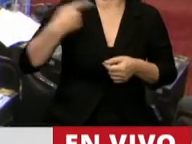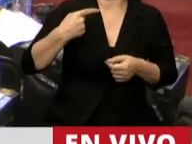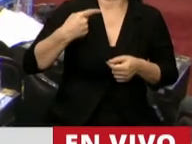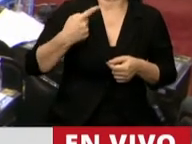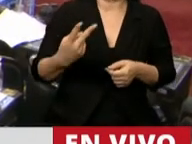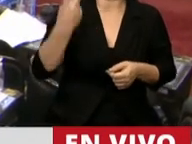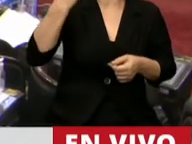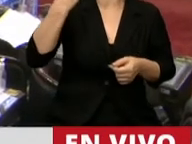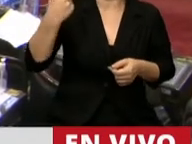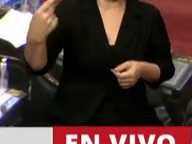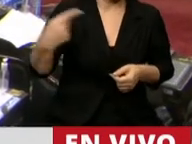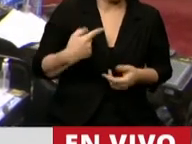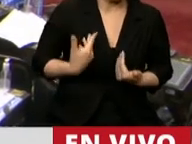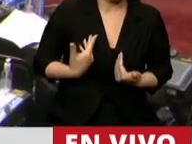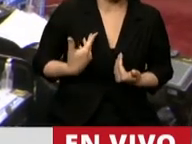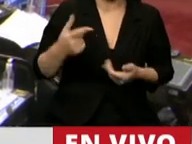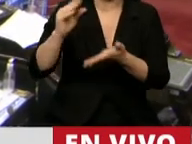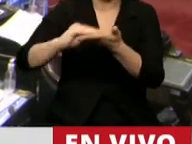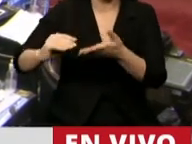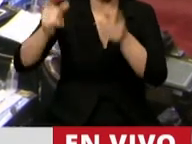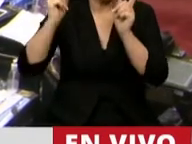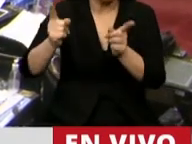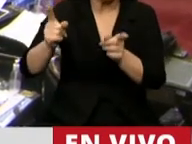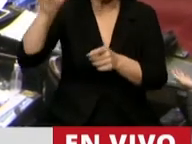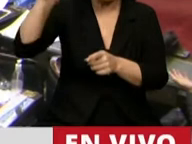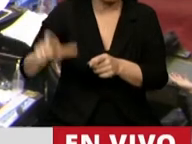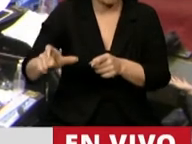por el mismo diputado.